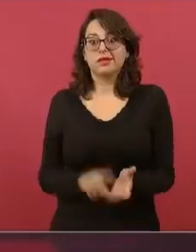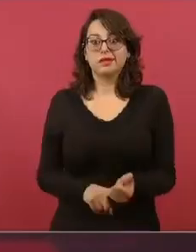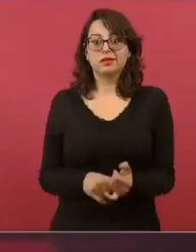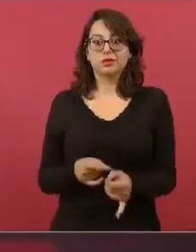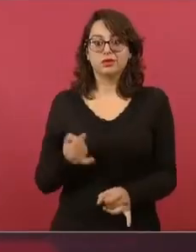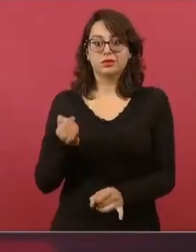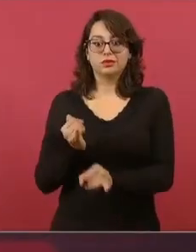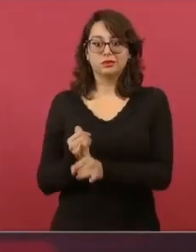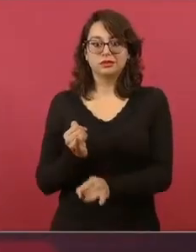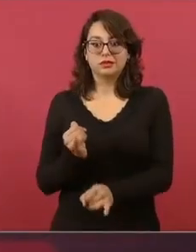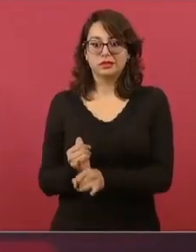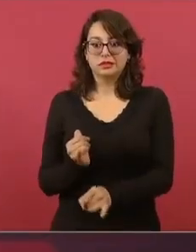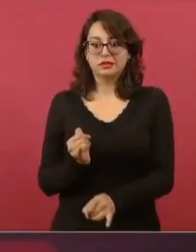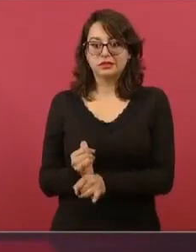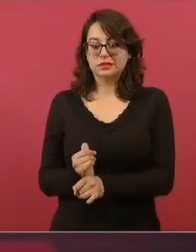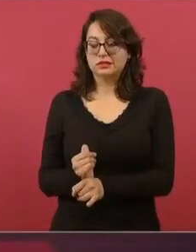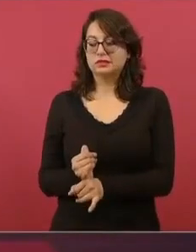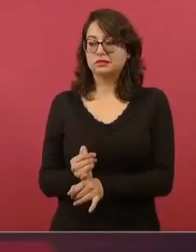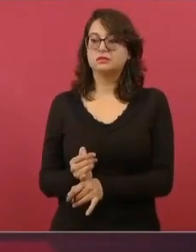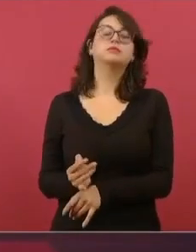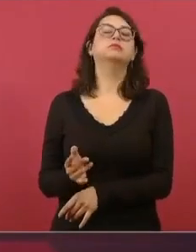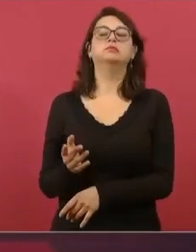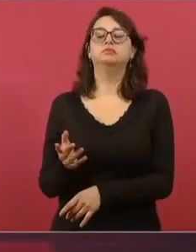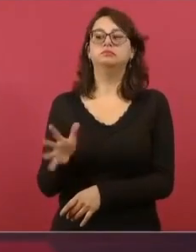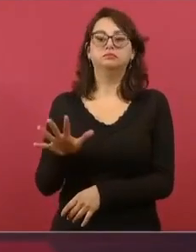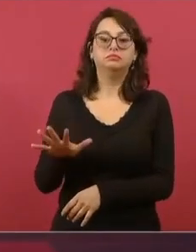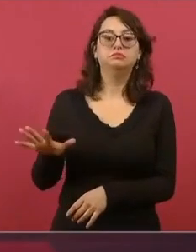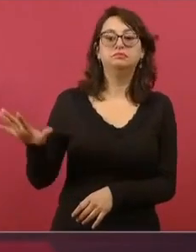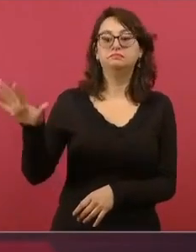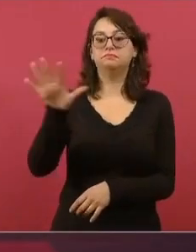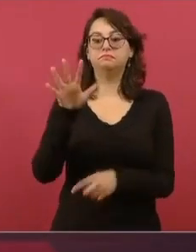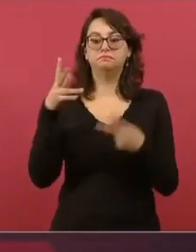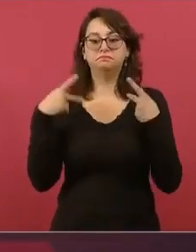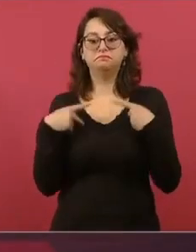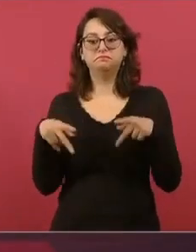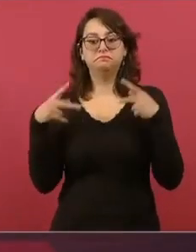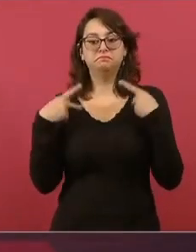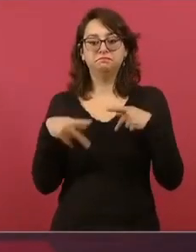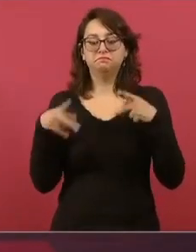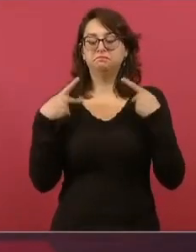asesores para el manejo de redes y crear